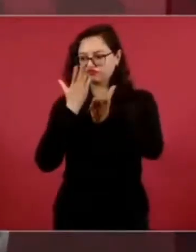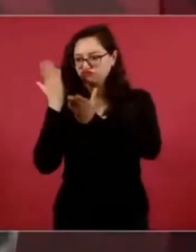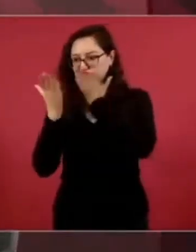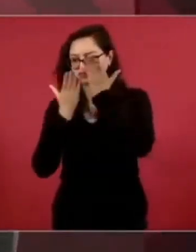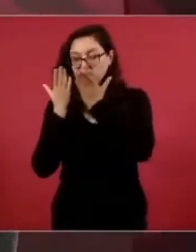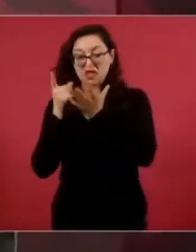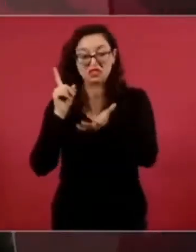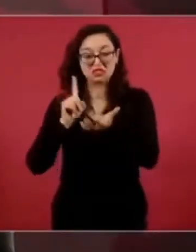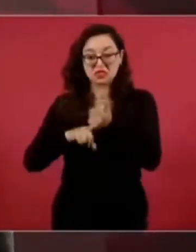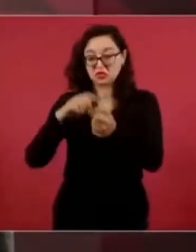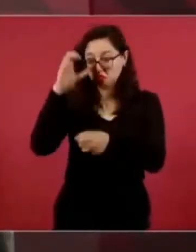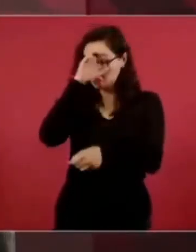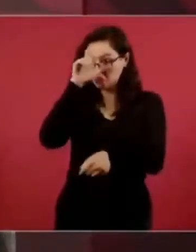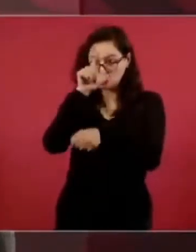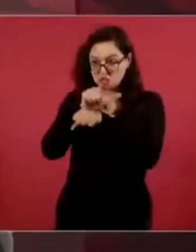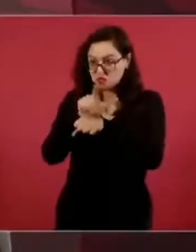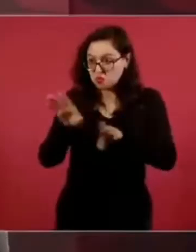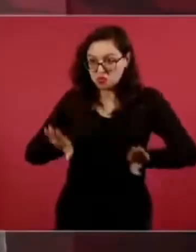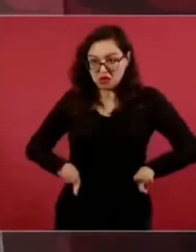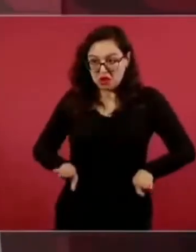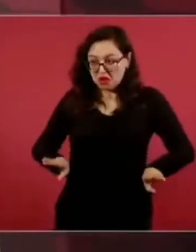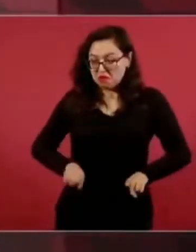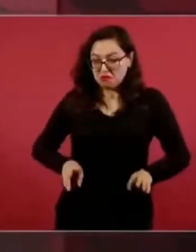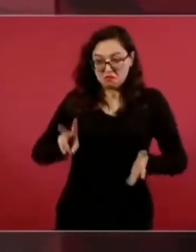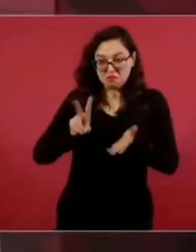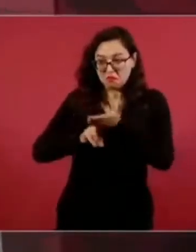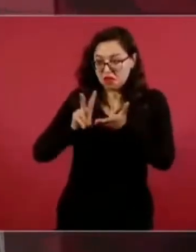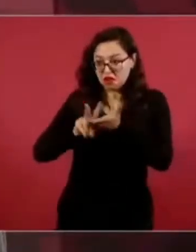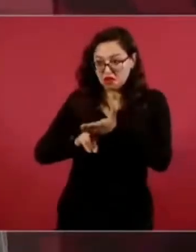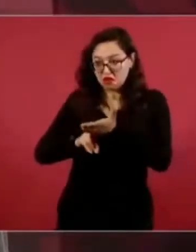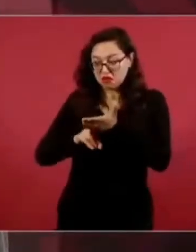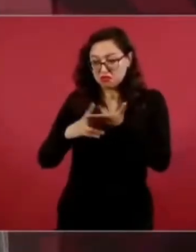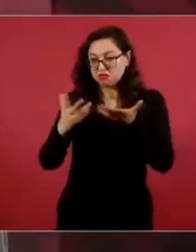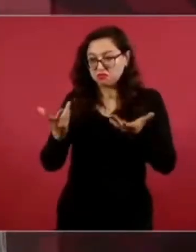¿En la familia o en la escuela?